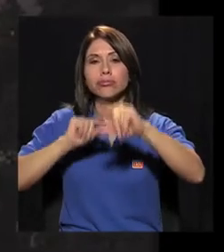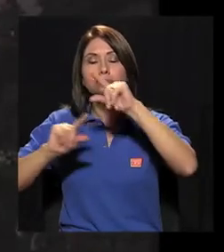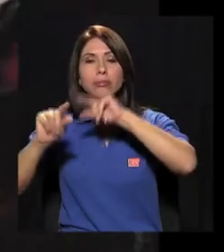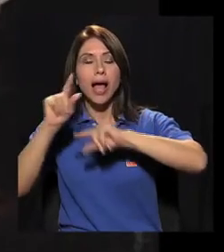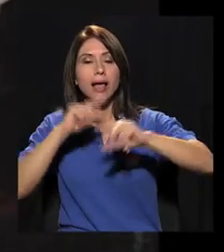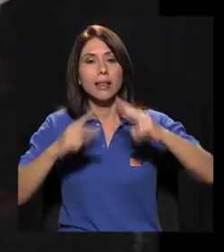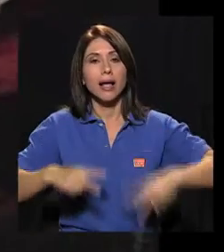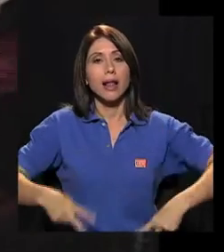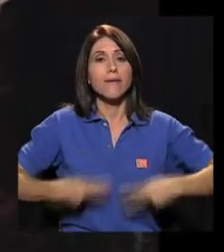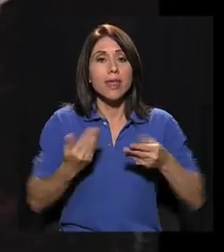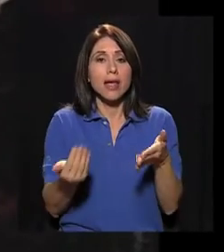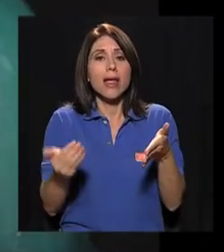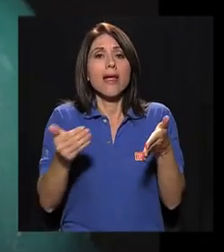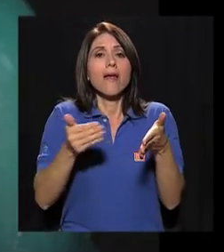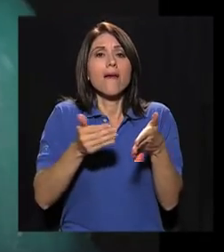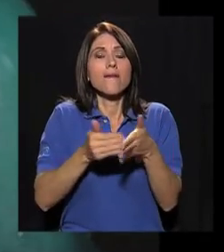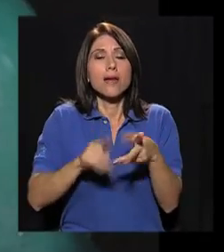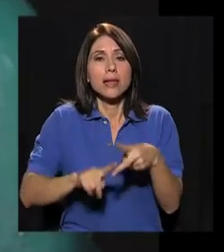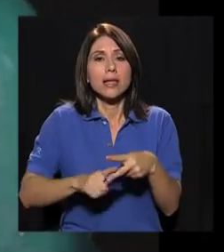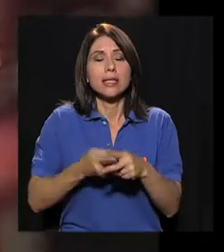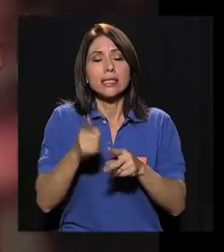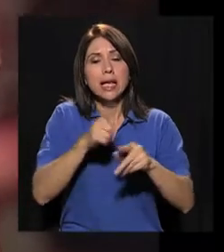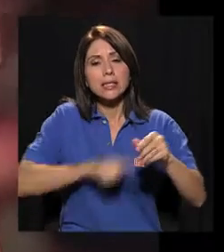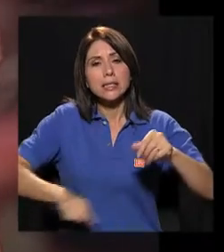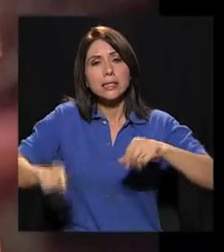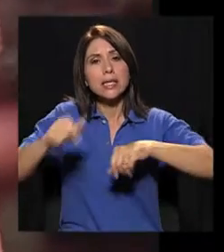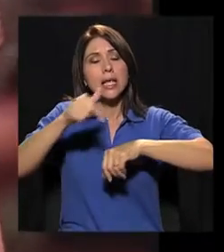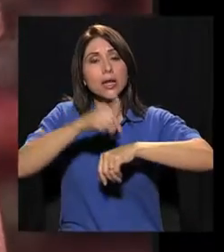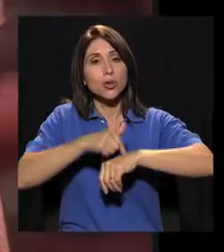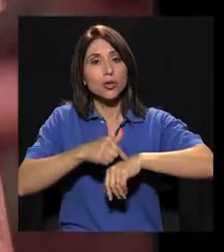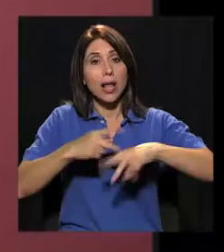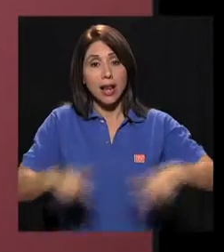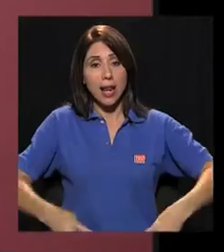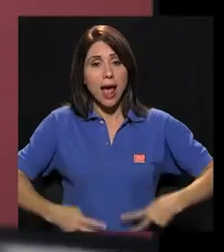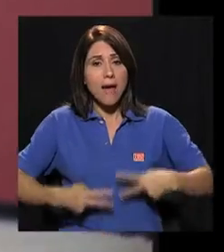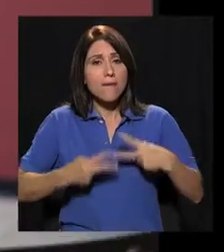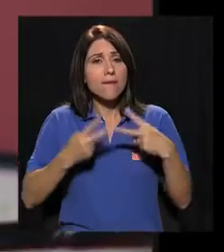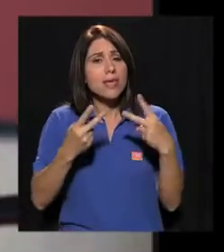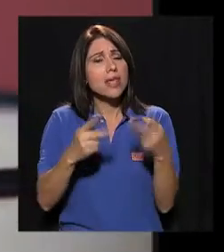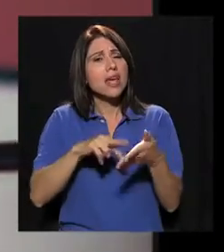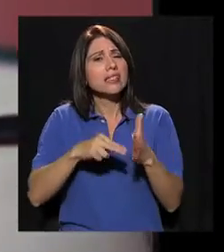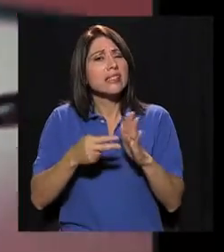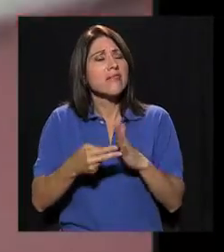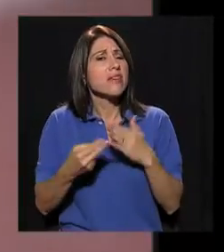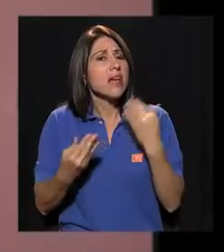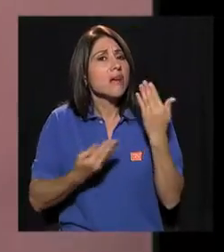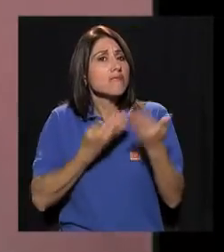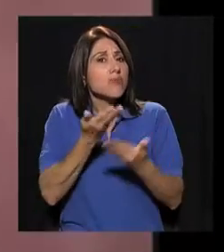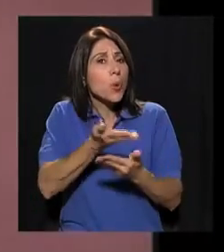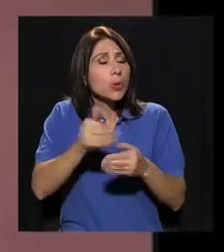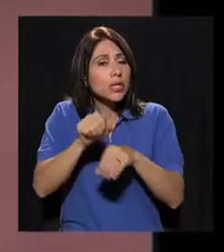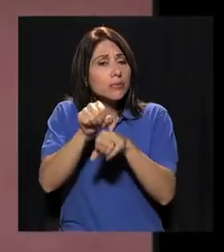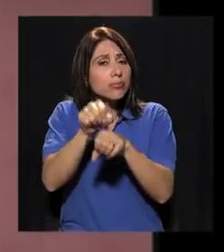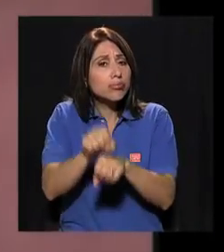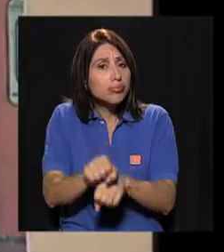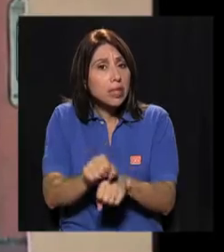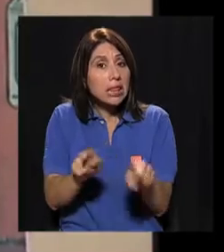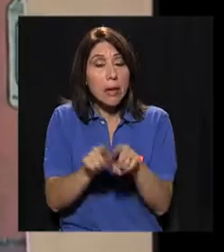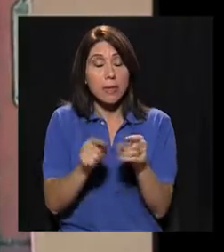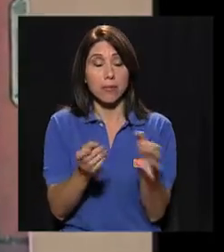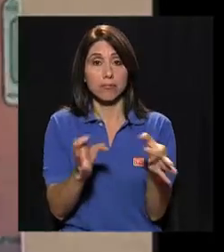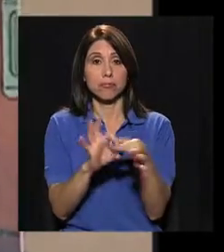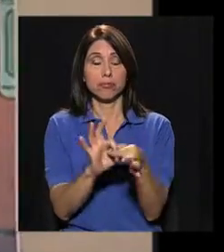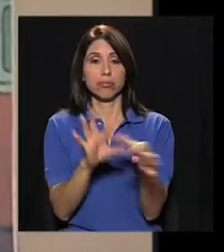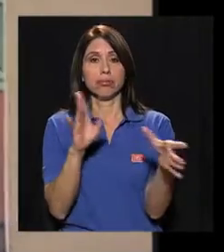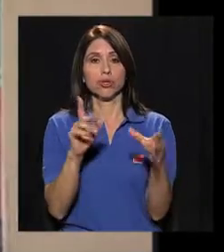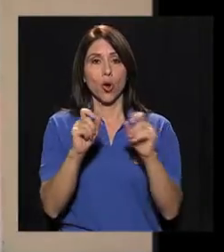a la vida que reinicia sus ciclos diurnos. La vida que transita por ese tejido de rutinas y